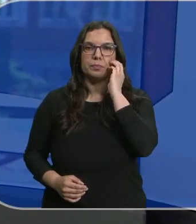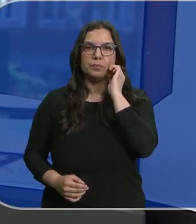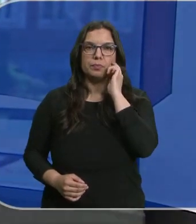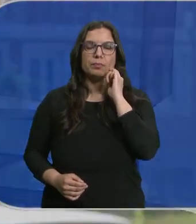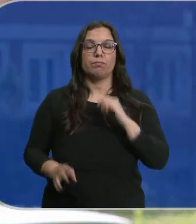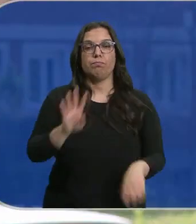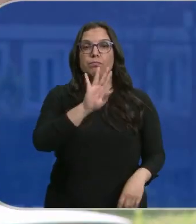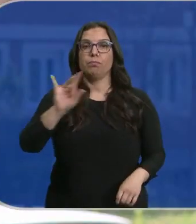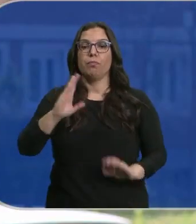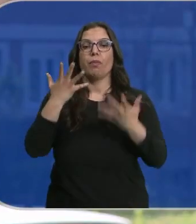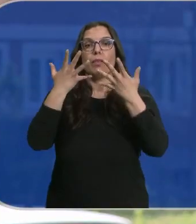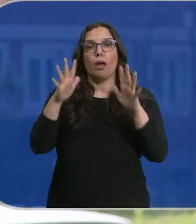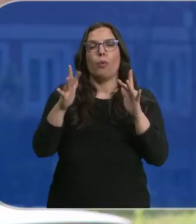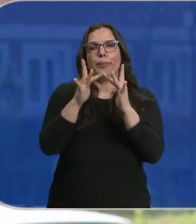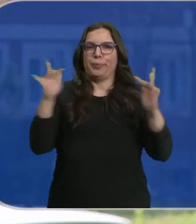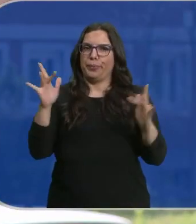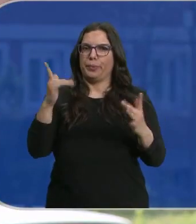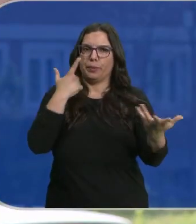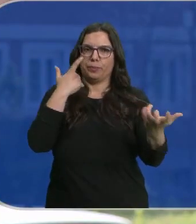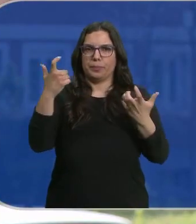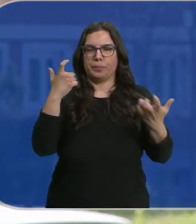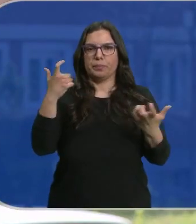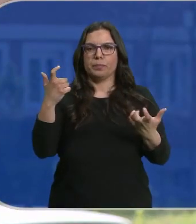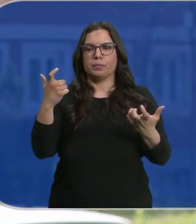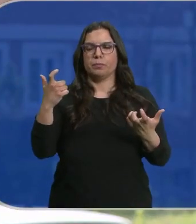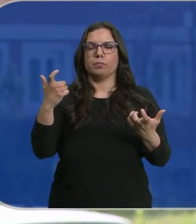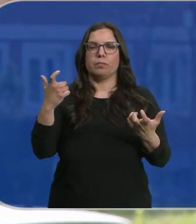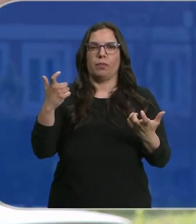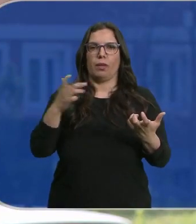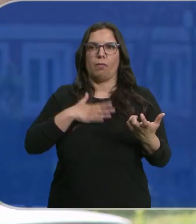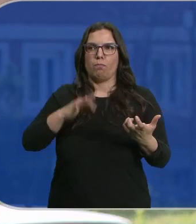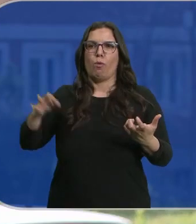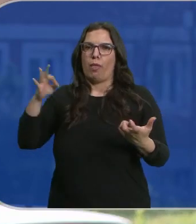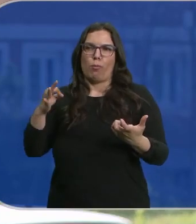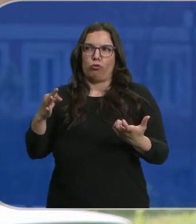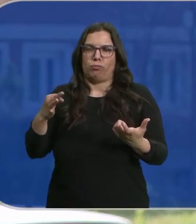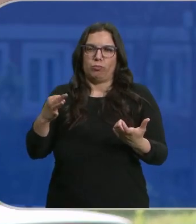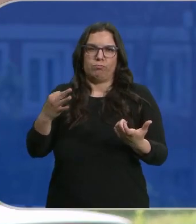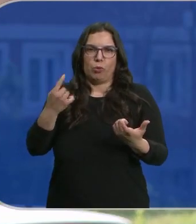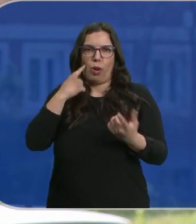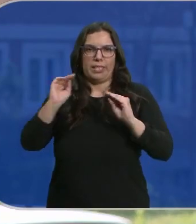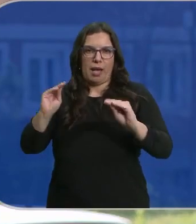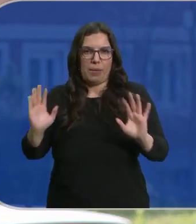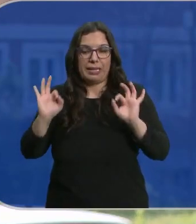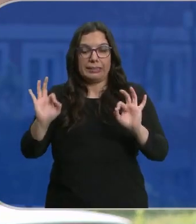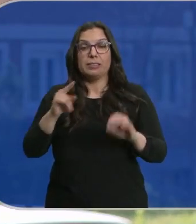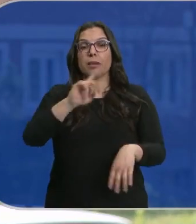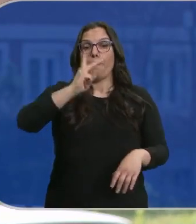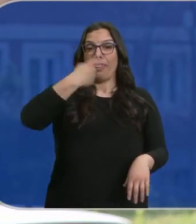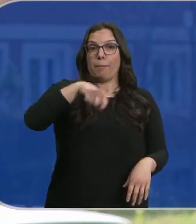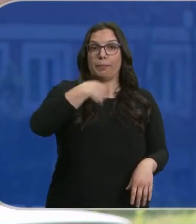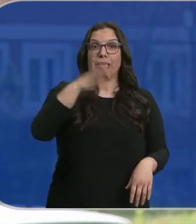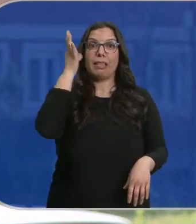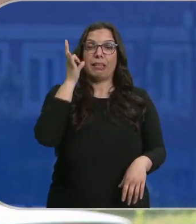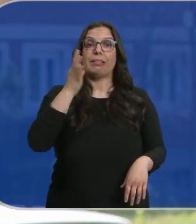Sí, pese a esa posición de distanciamiento que intenta marcar Podemos de forma cada vez más clara, la vicepresidenta segunda del